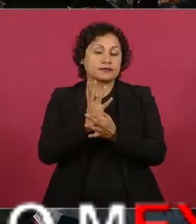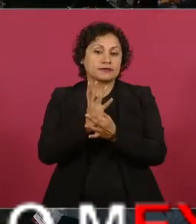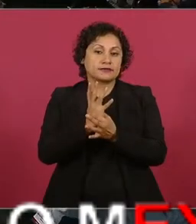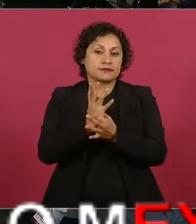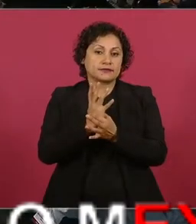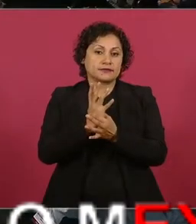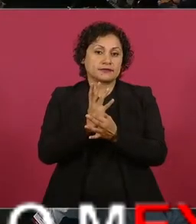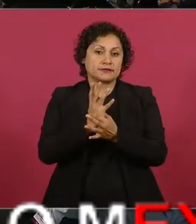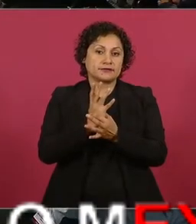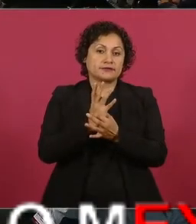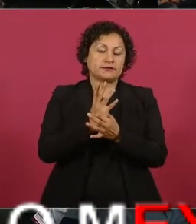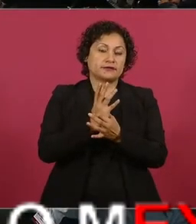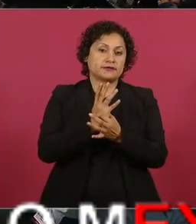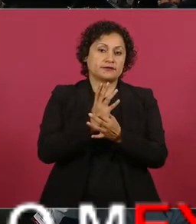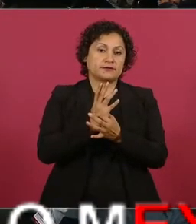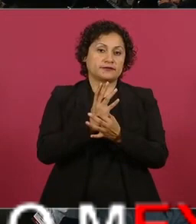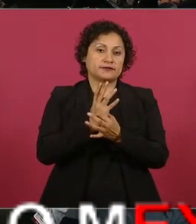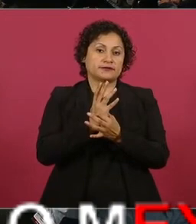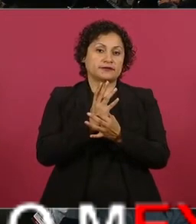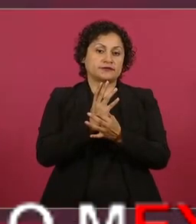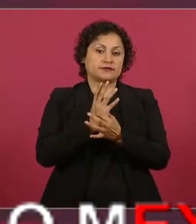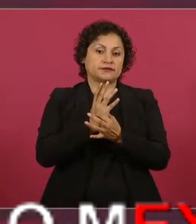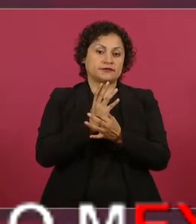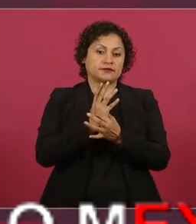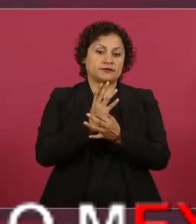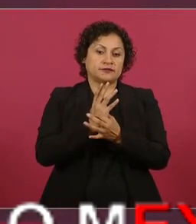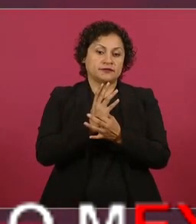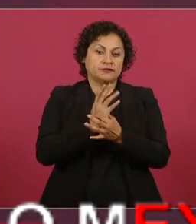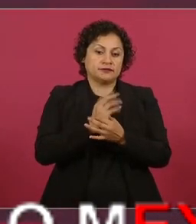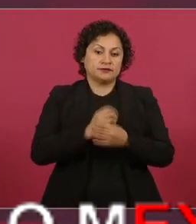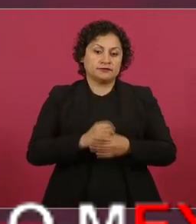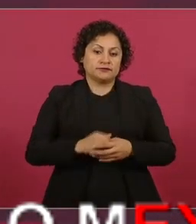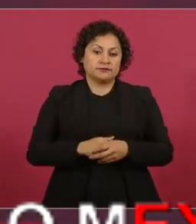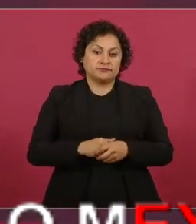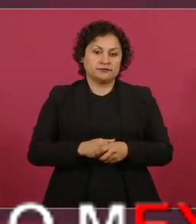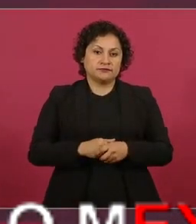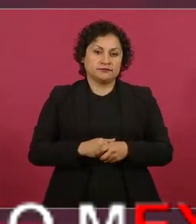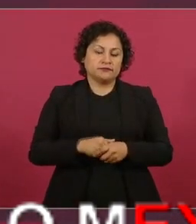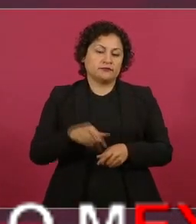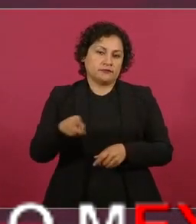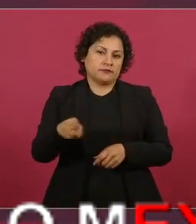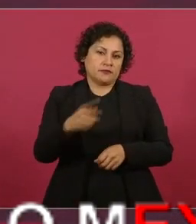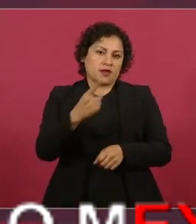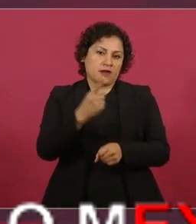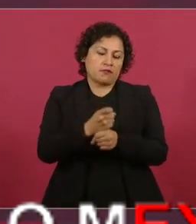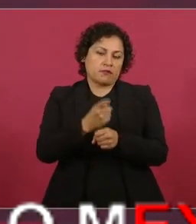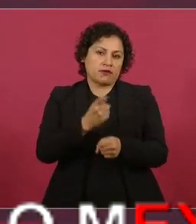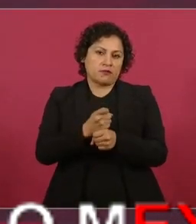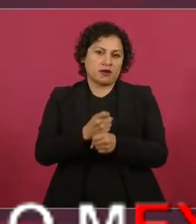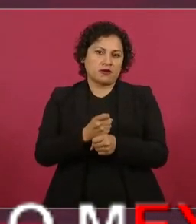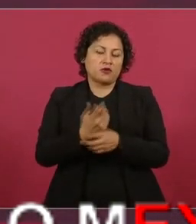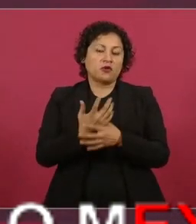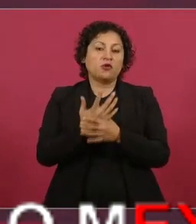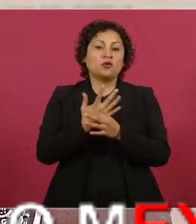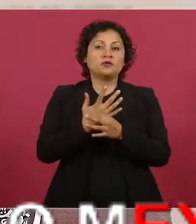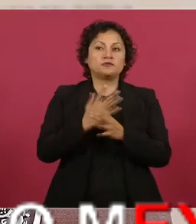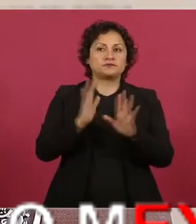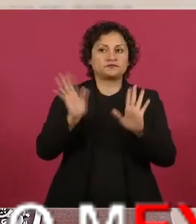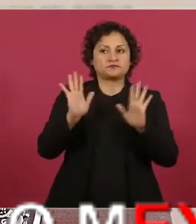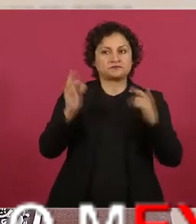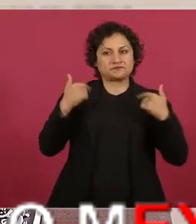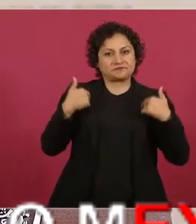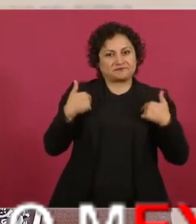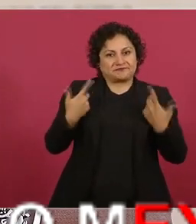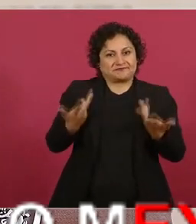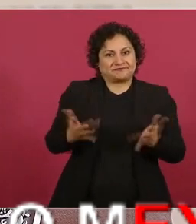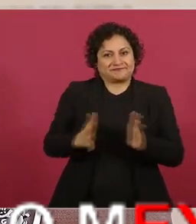no podía ella participar por conflicto de